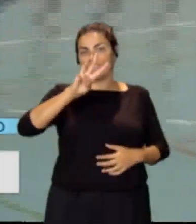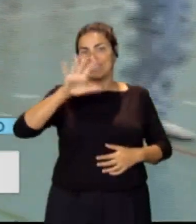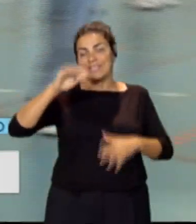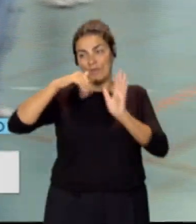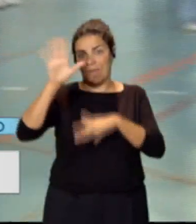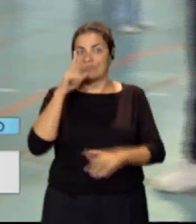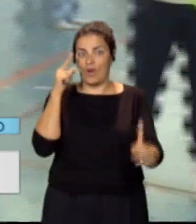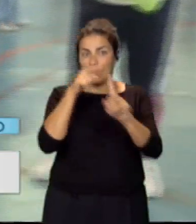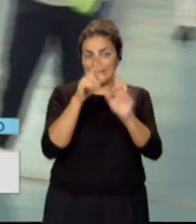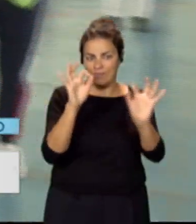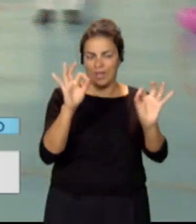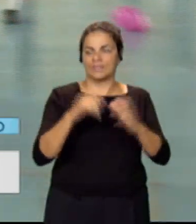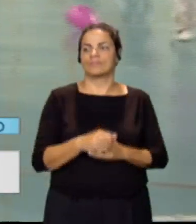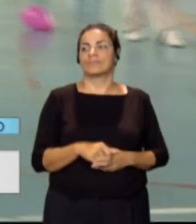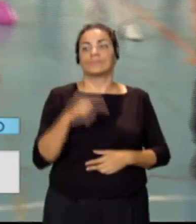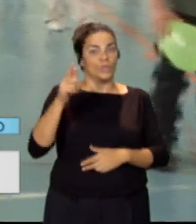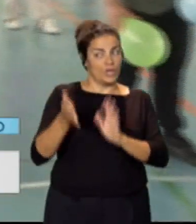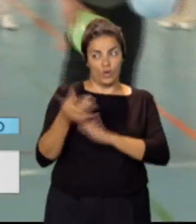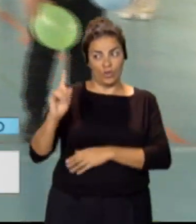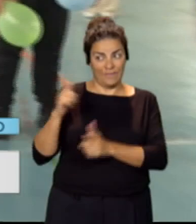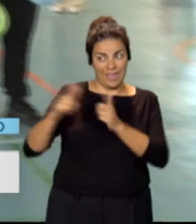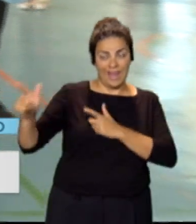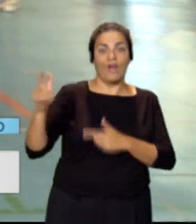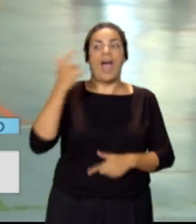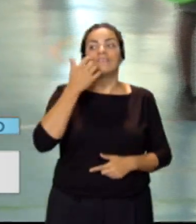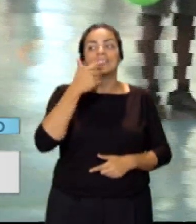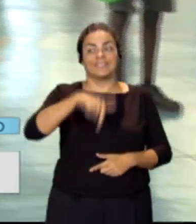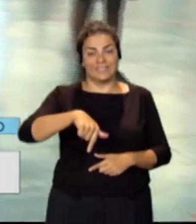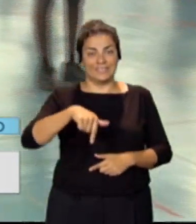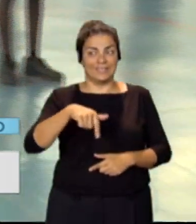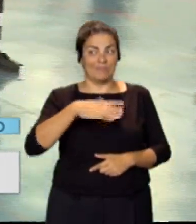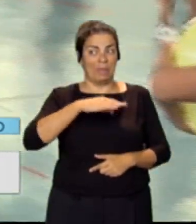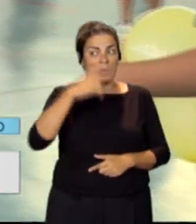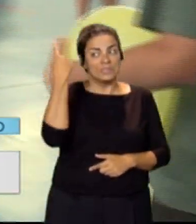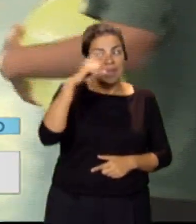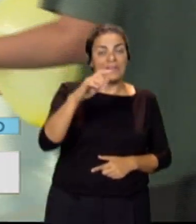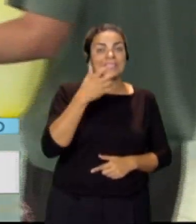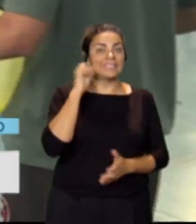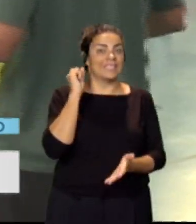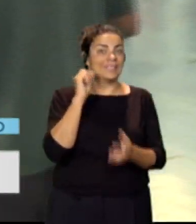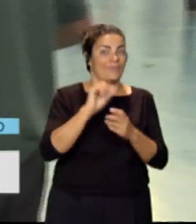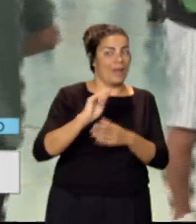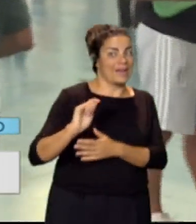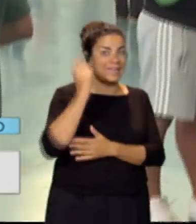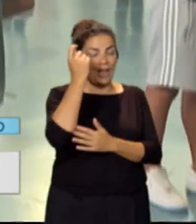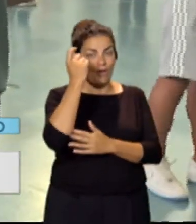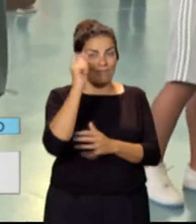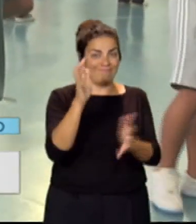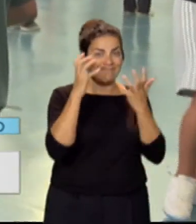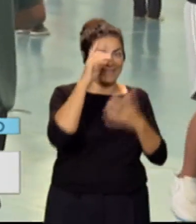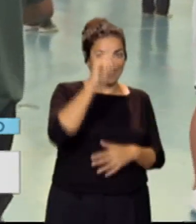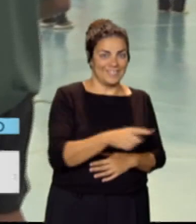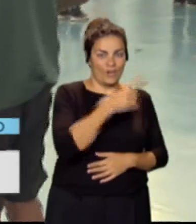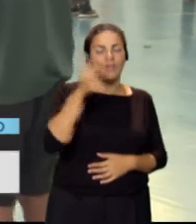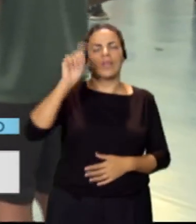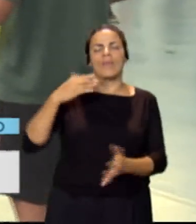no te vayas muy lejos, Ángel, porque vamos a ver si podemos conocer antes de terminar este directo si finalmente han superado ese récord. También vamos a hablar con Clary Pérez, que ella es